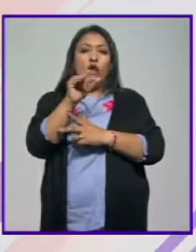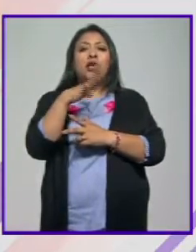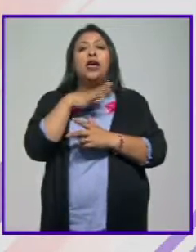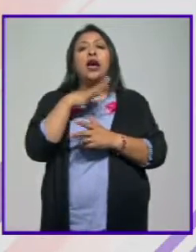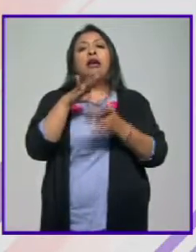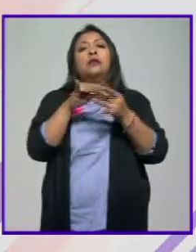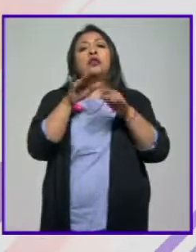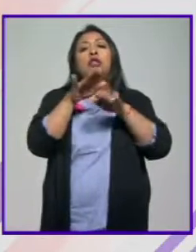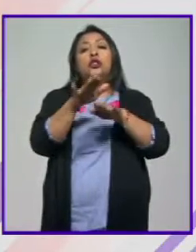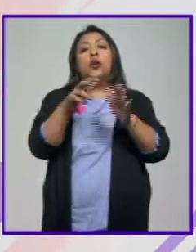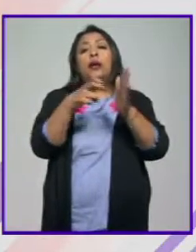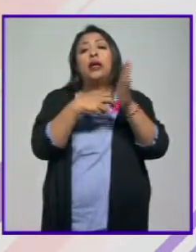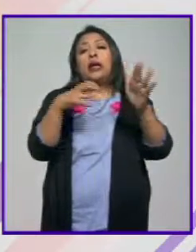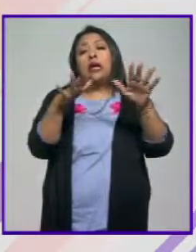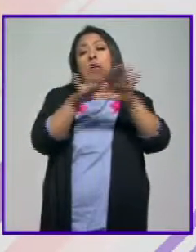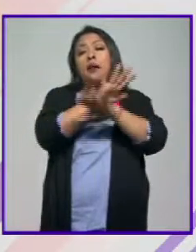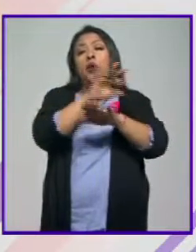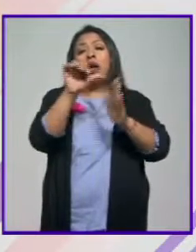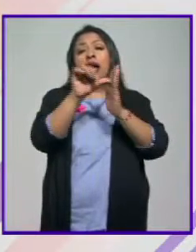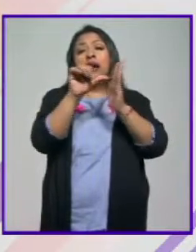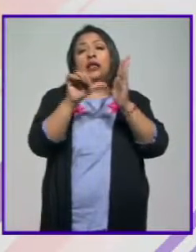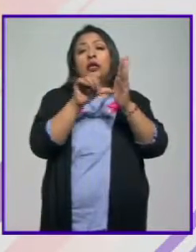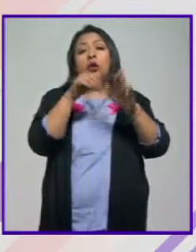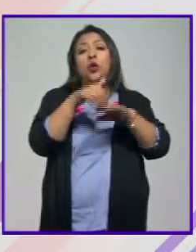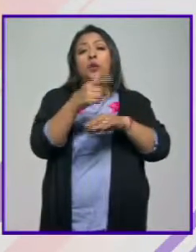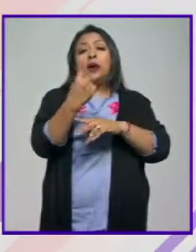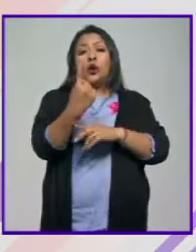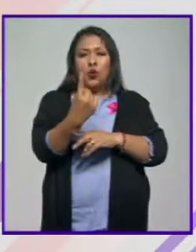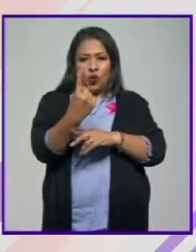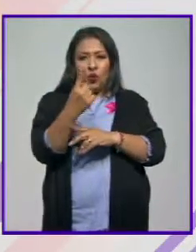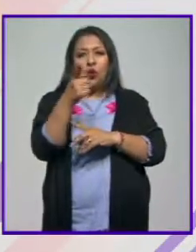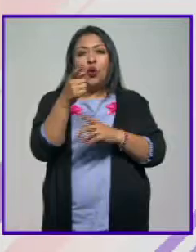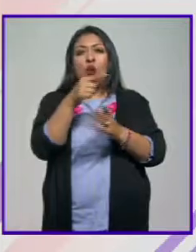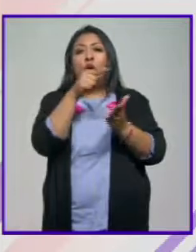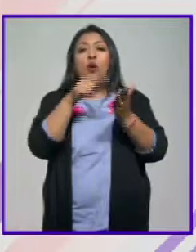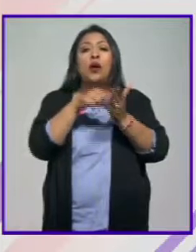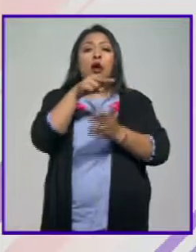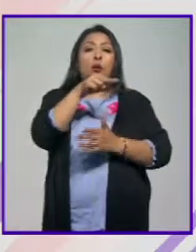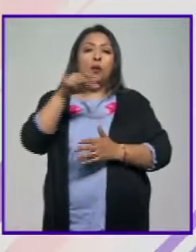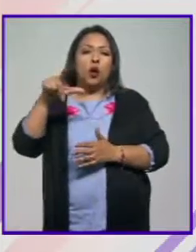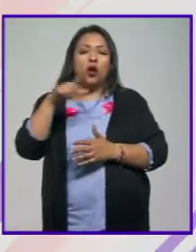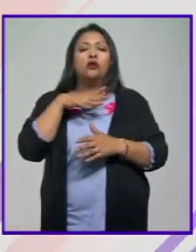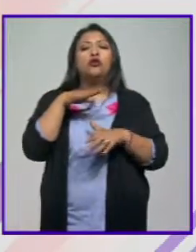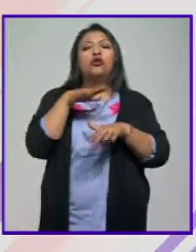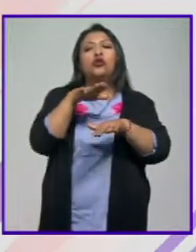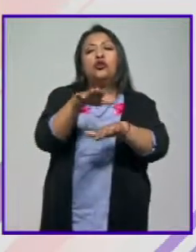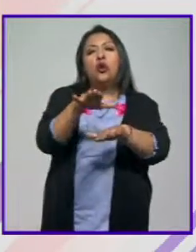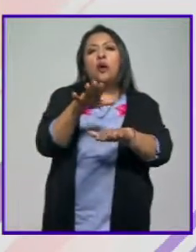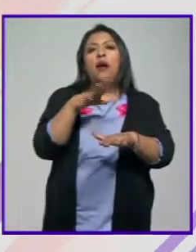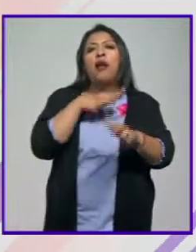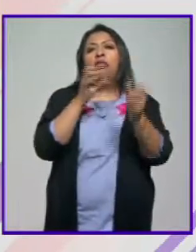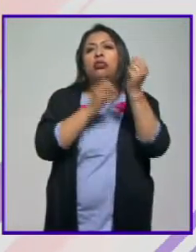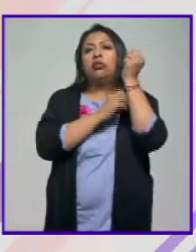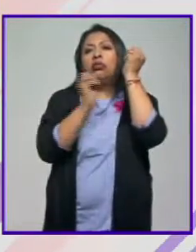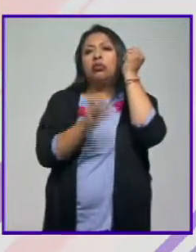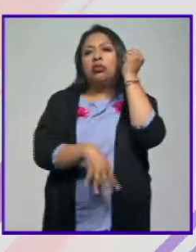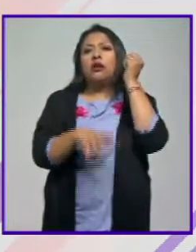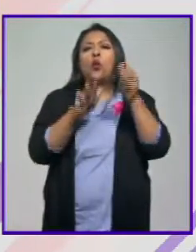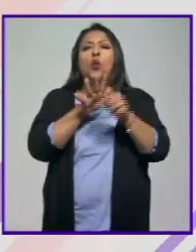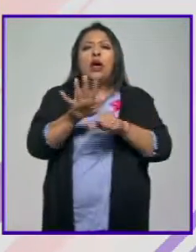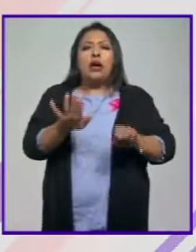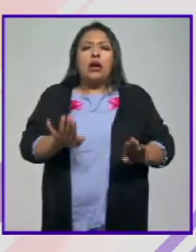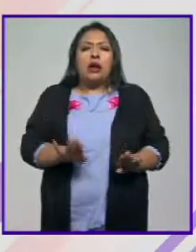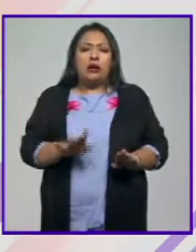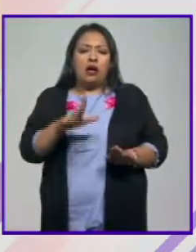va a platicar acerca de la reforma al artículo 1 en Nuevo León en torno al aborto. ¿Cuáles son las